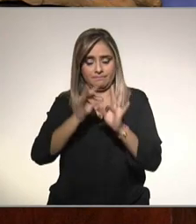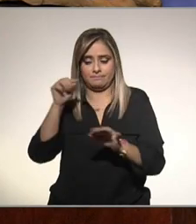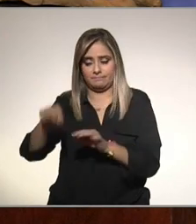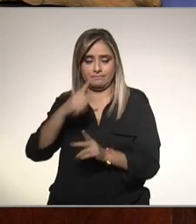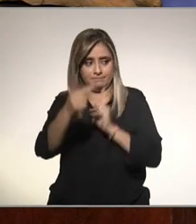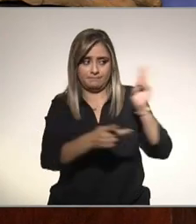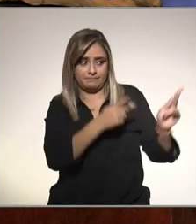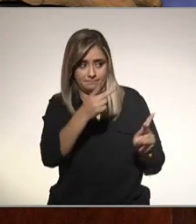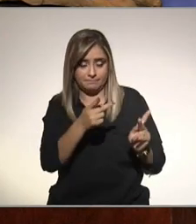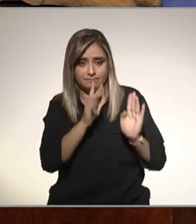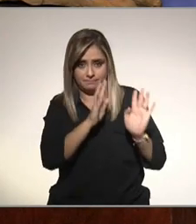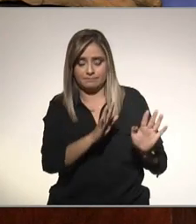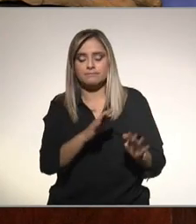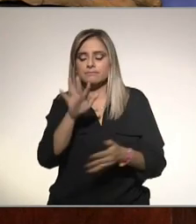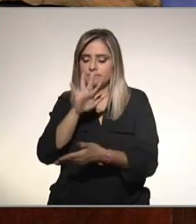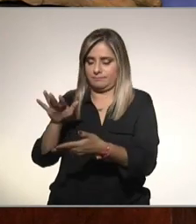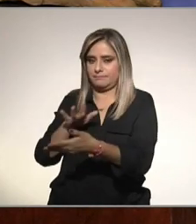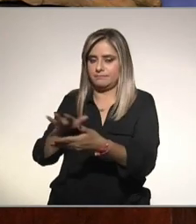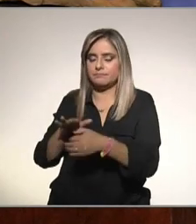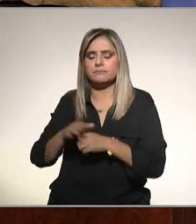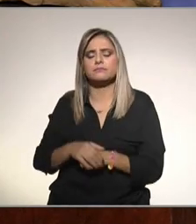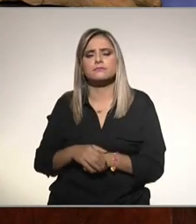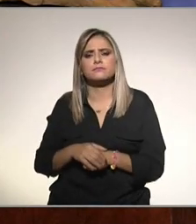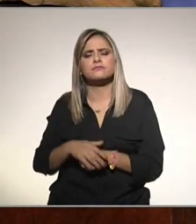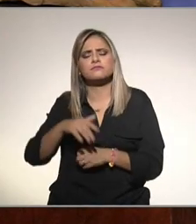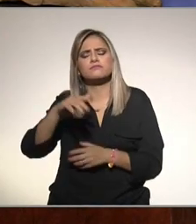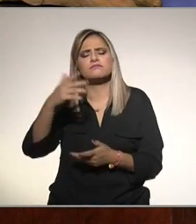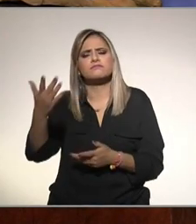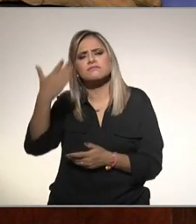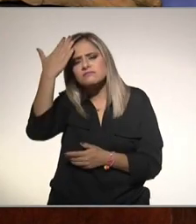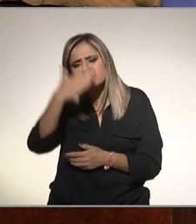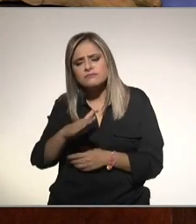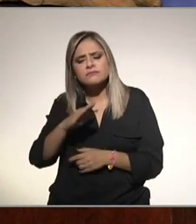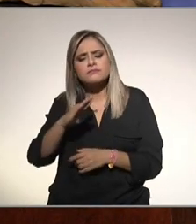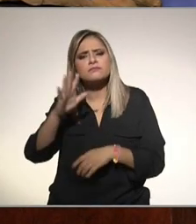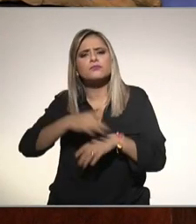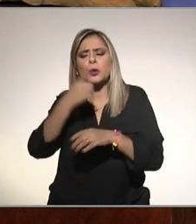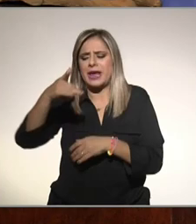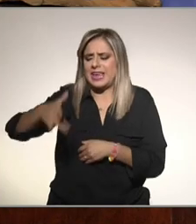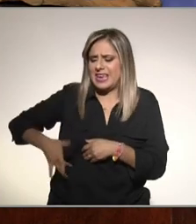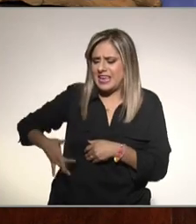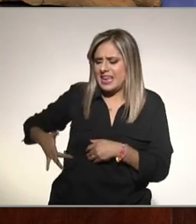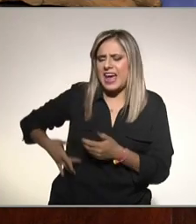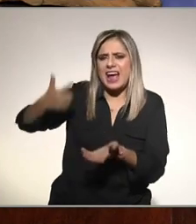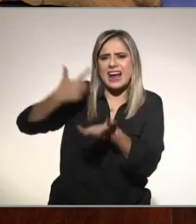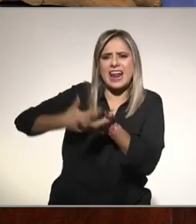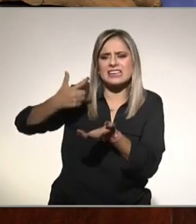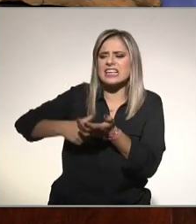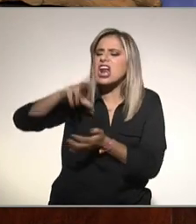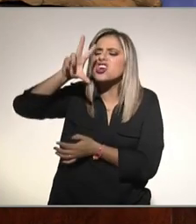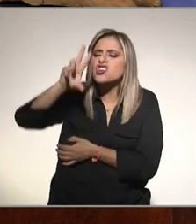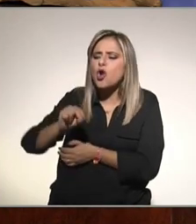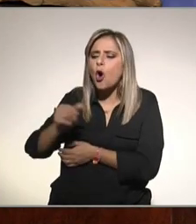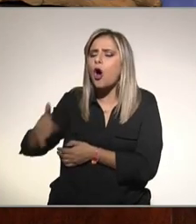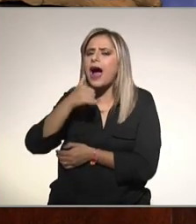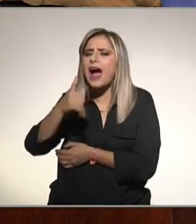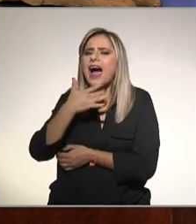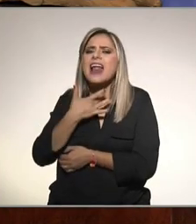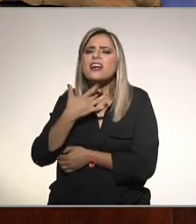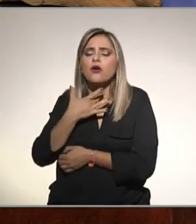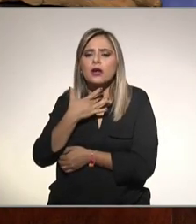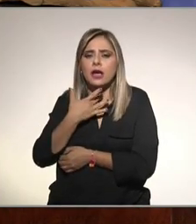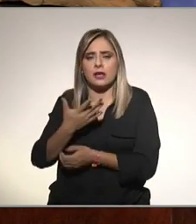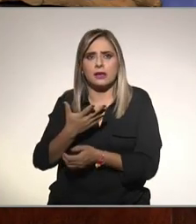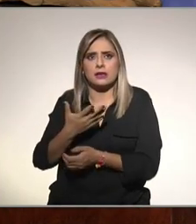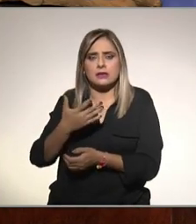nuestro público quieren saber por qué doctores mencionan hígado graso no alcohólico el hígado alcohólico